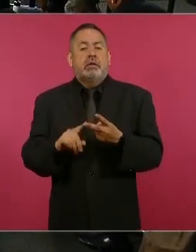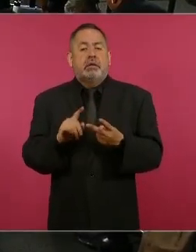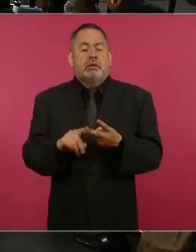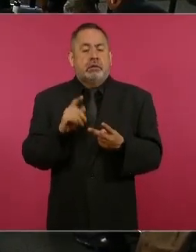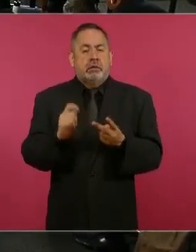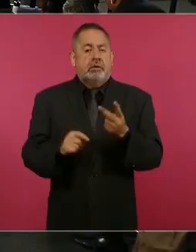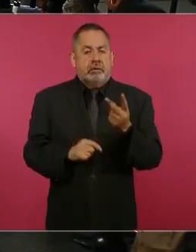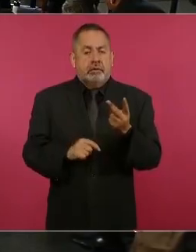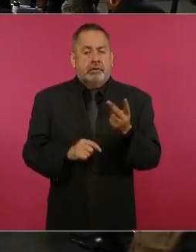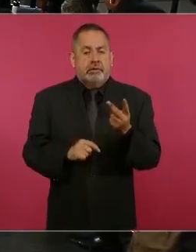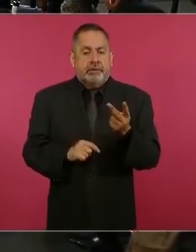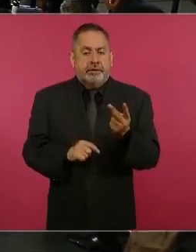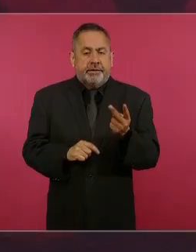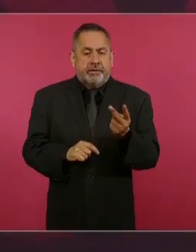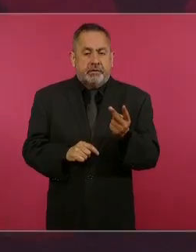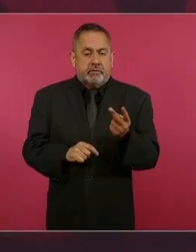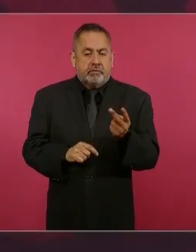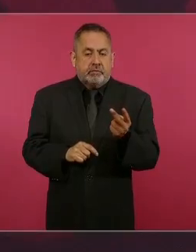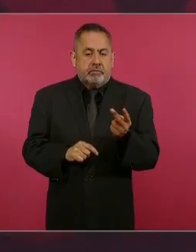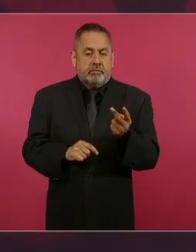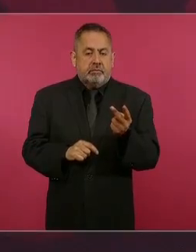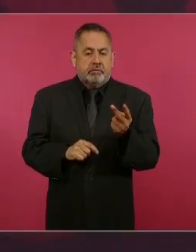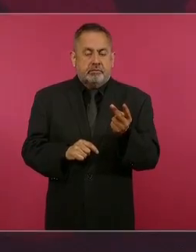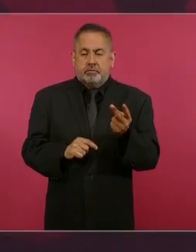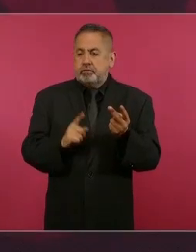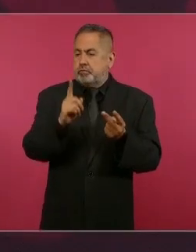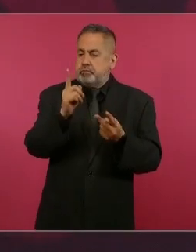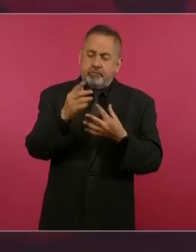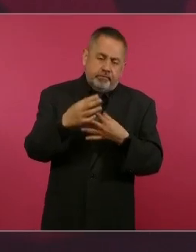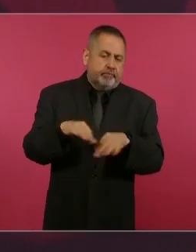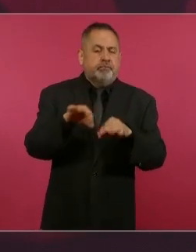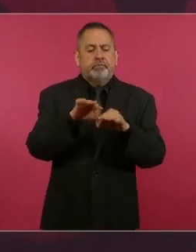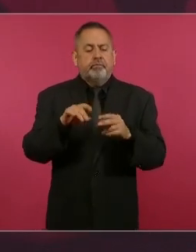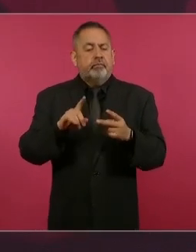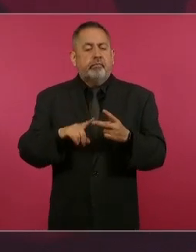lo más importante,